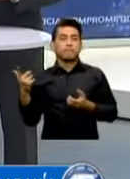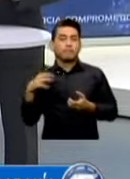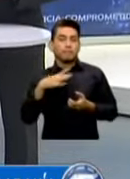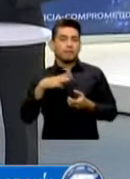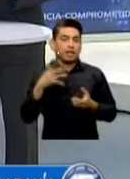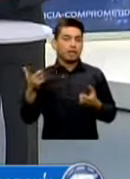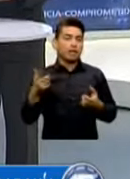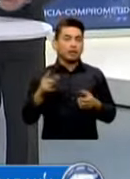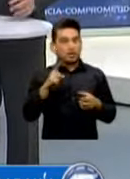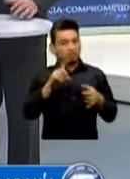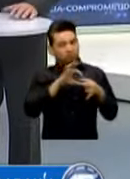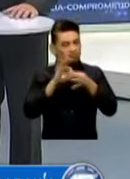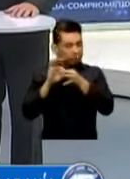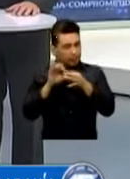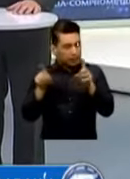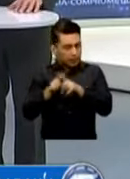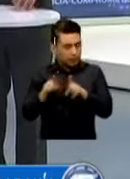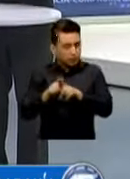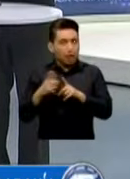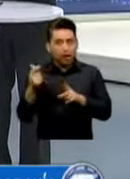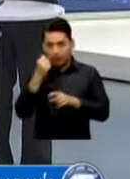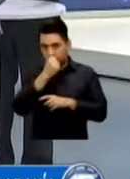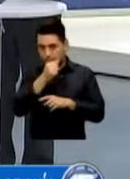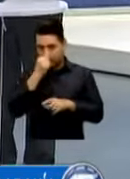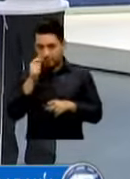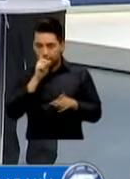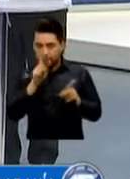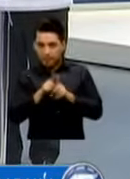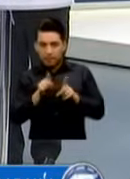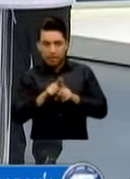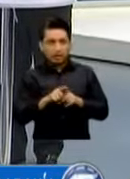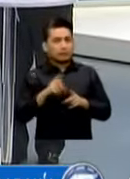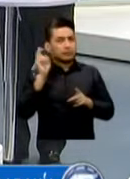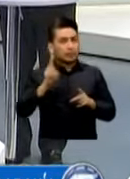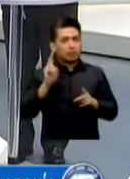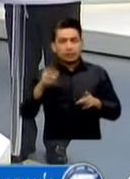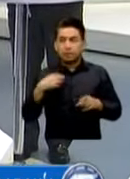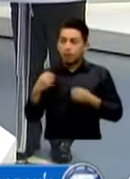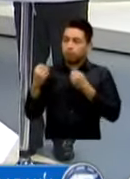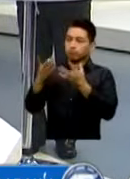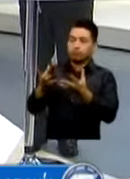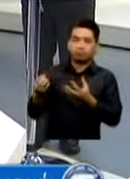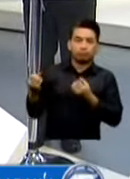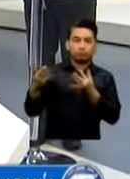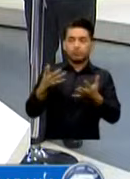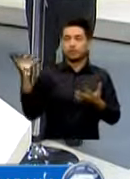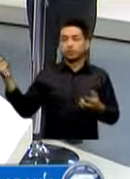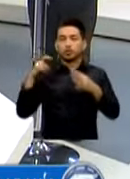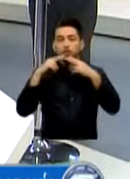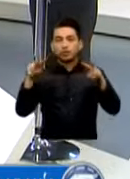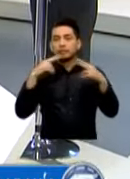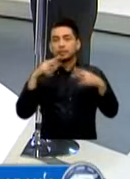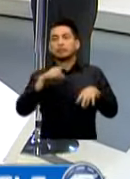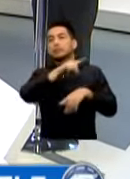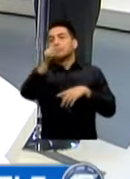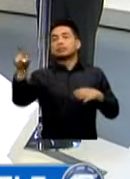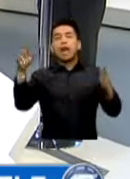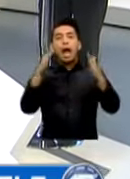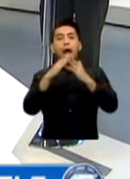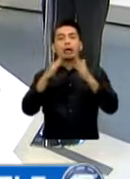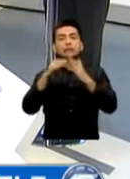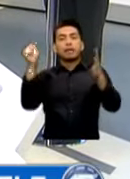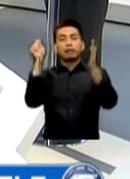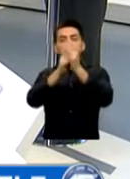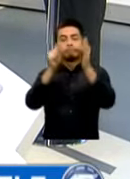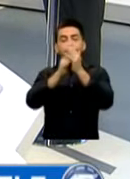están Ligadas Incluso Al Narcotráfico Frecuentemente Damos a Conocer En las Noticias De Diferentes Allanamientos También Que se Ejecutan